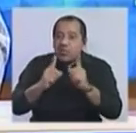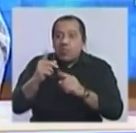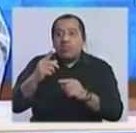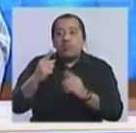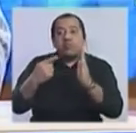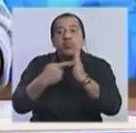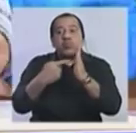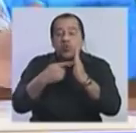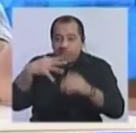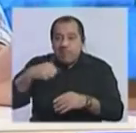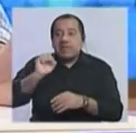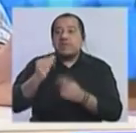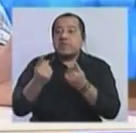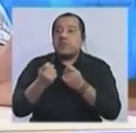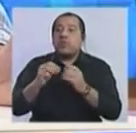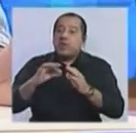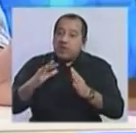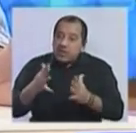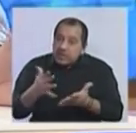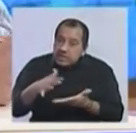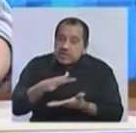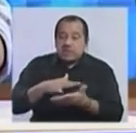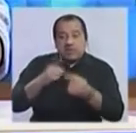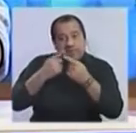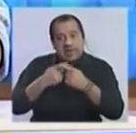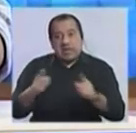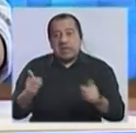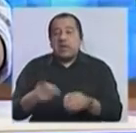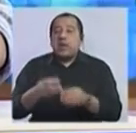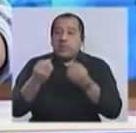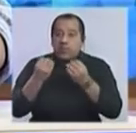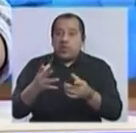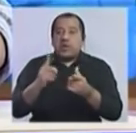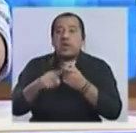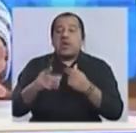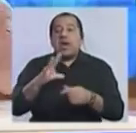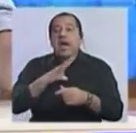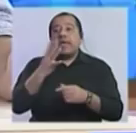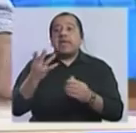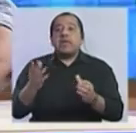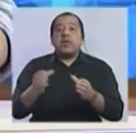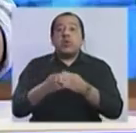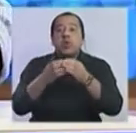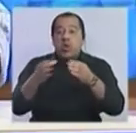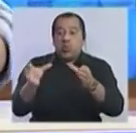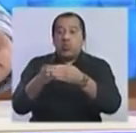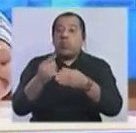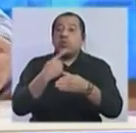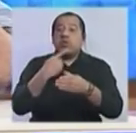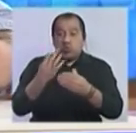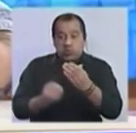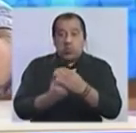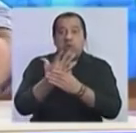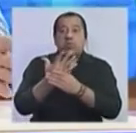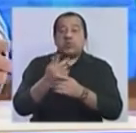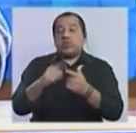Es un escenario diferente porque hay partidos nuevos, candidatos